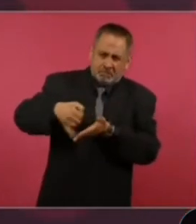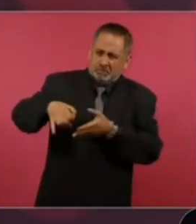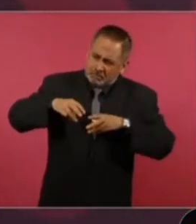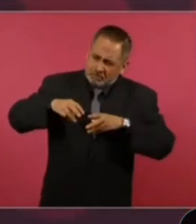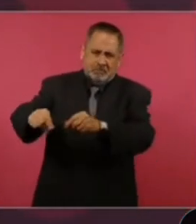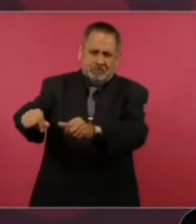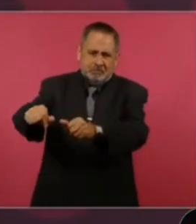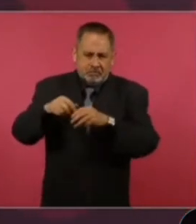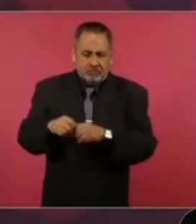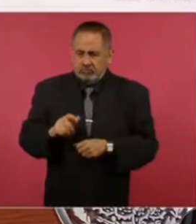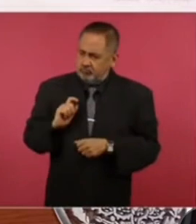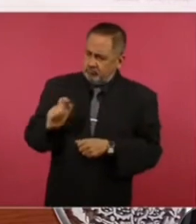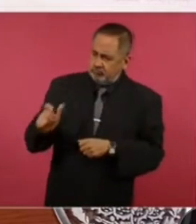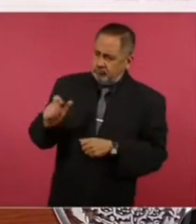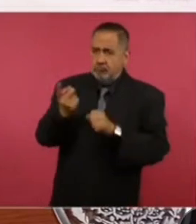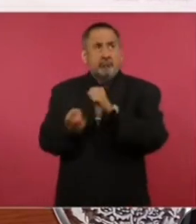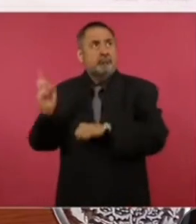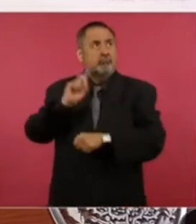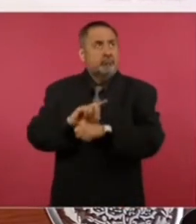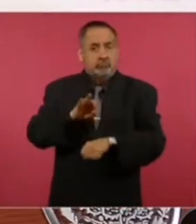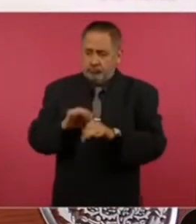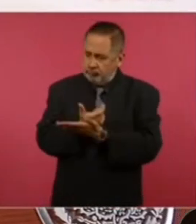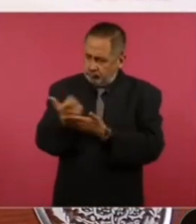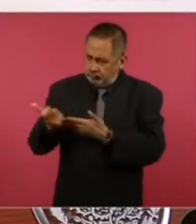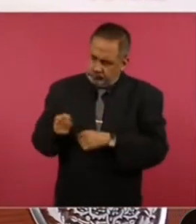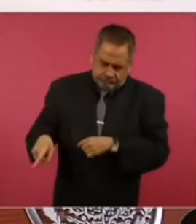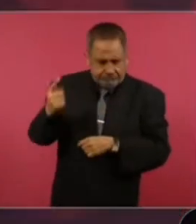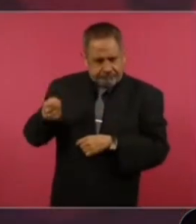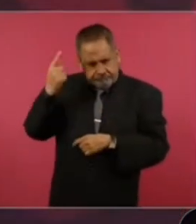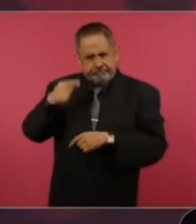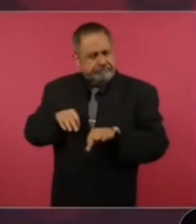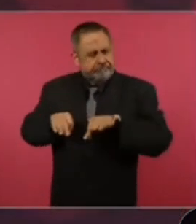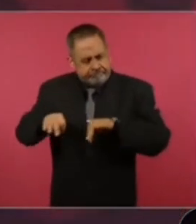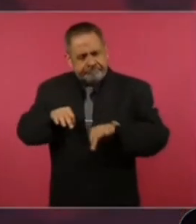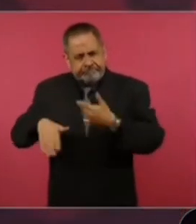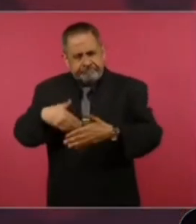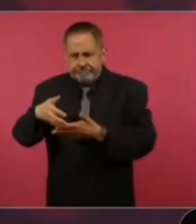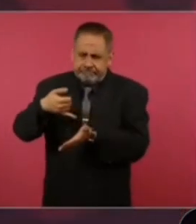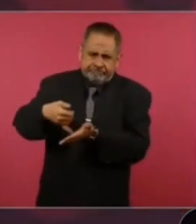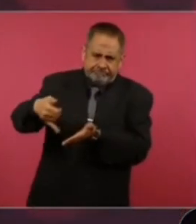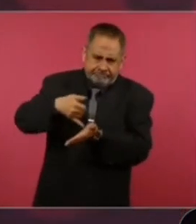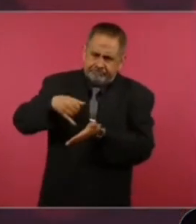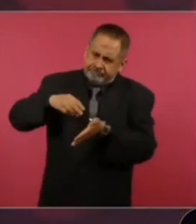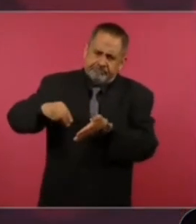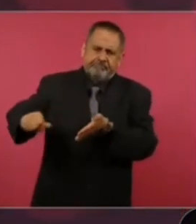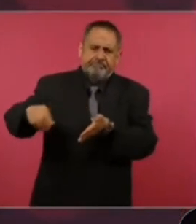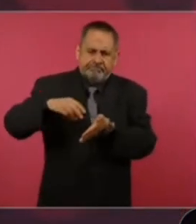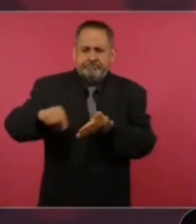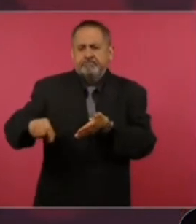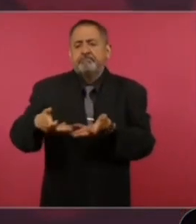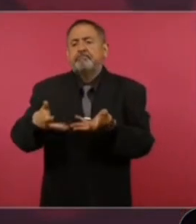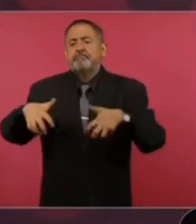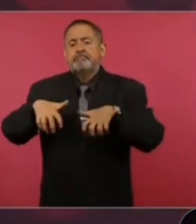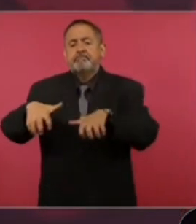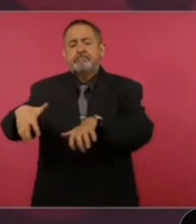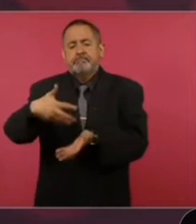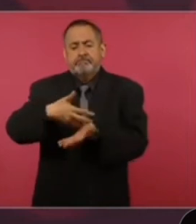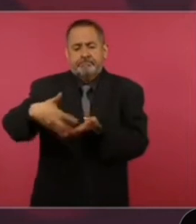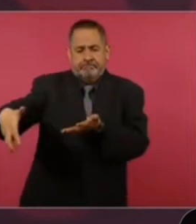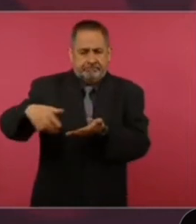que reciben un jornal para sembrar sus parcelas,